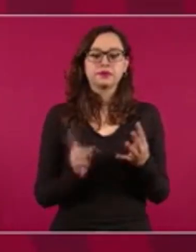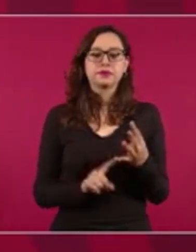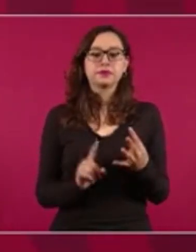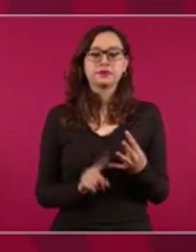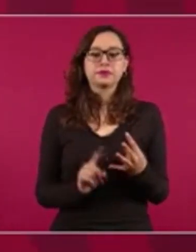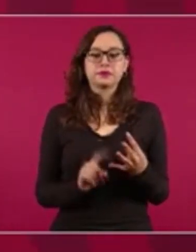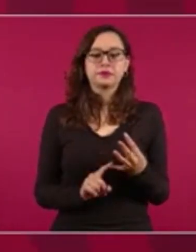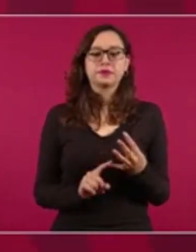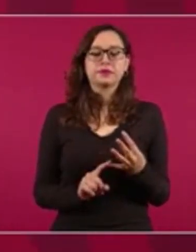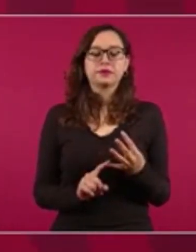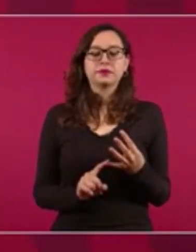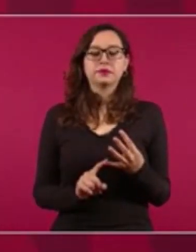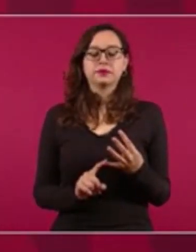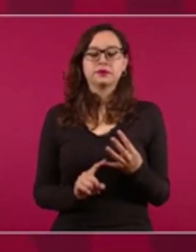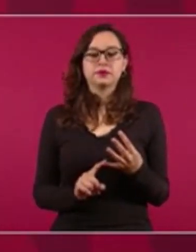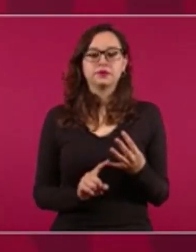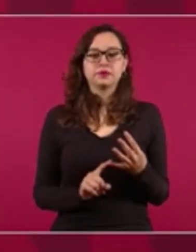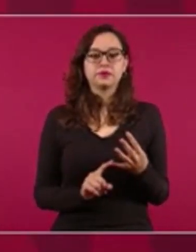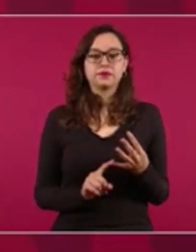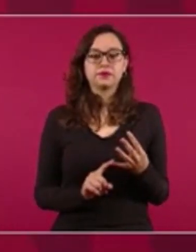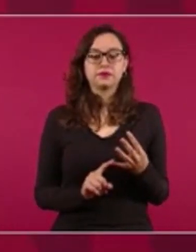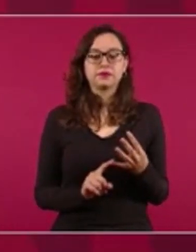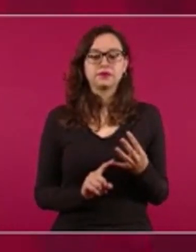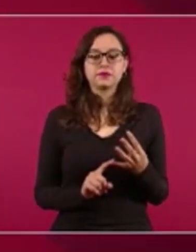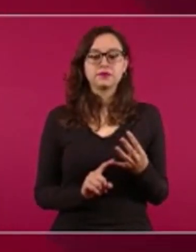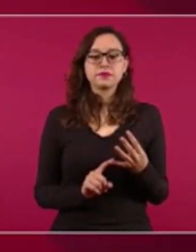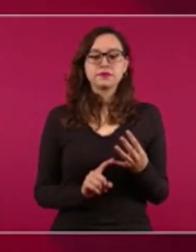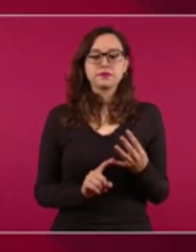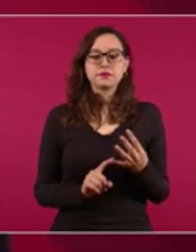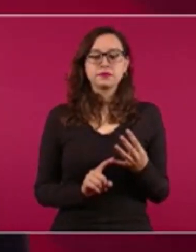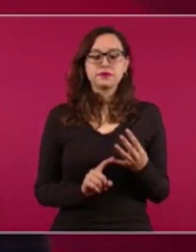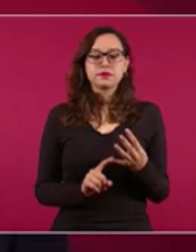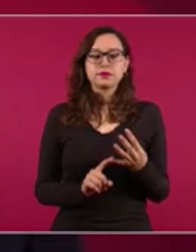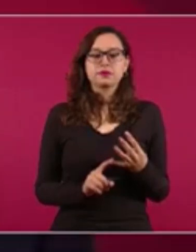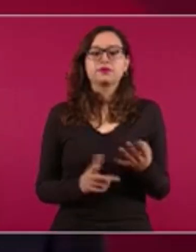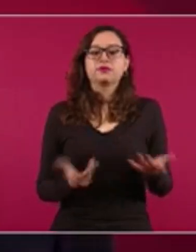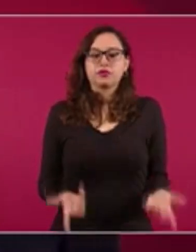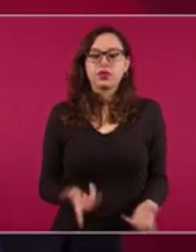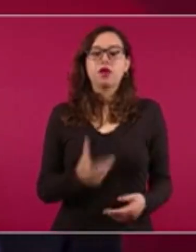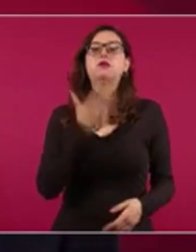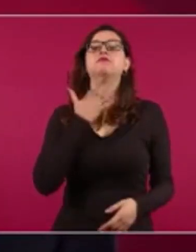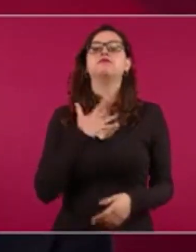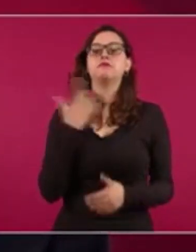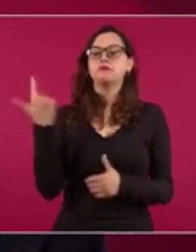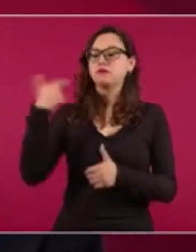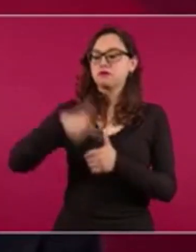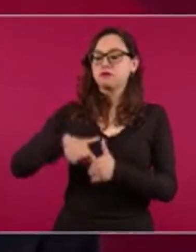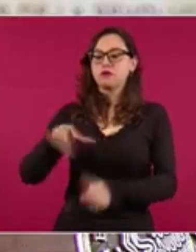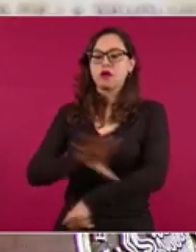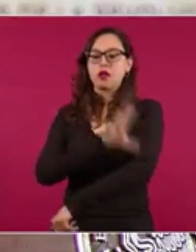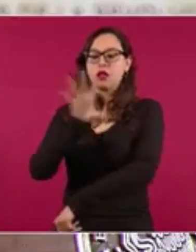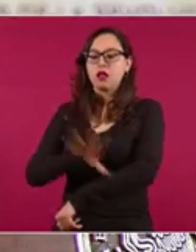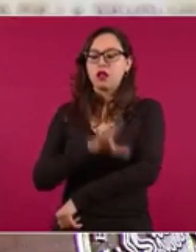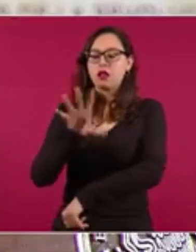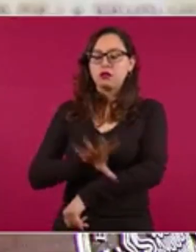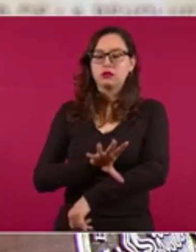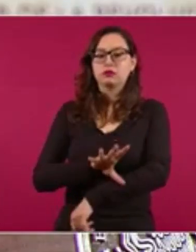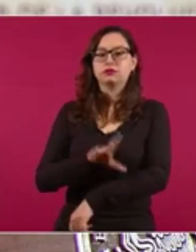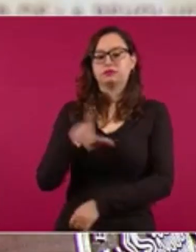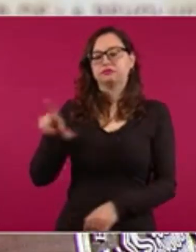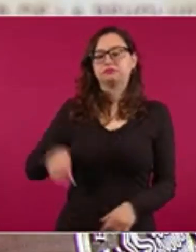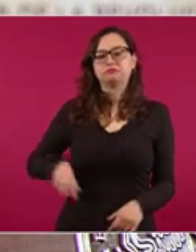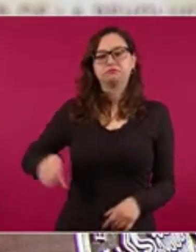gobierno mantendrá su política de contención al precio de los combustibles y electricidad establecida desde